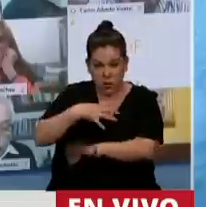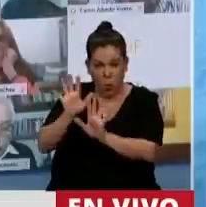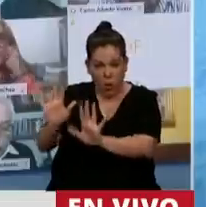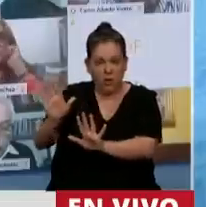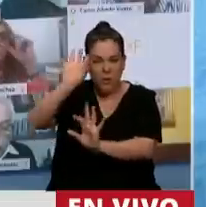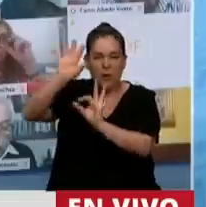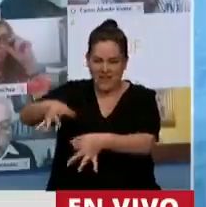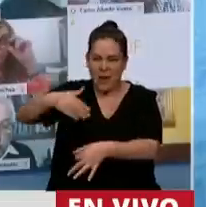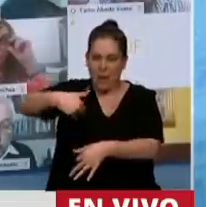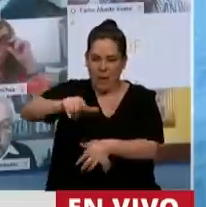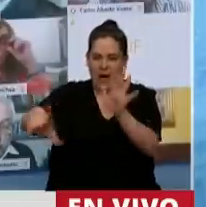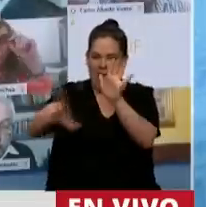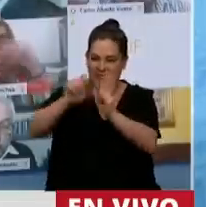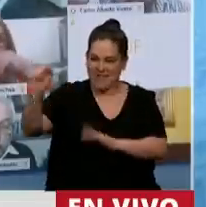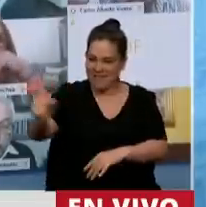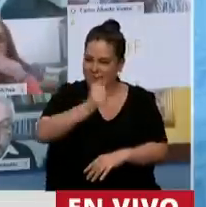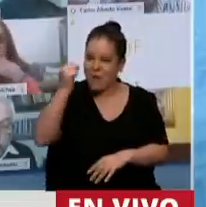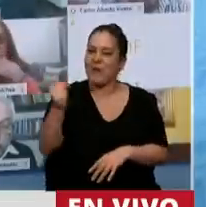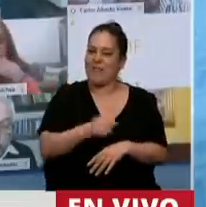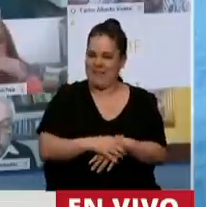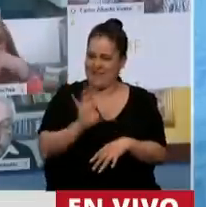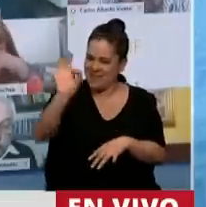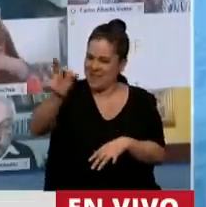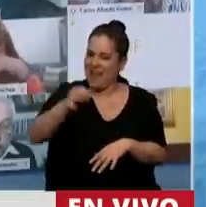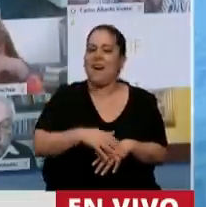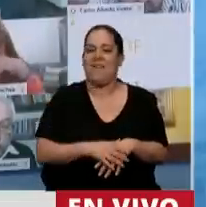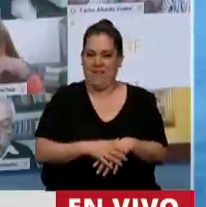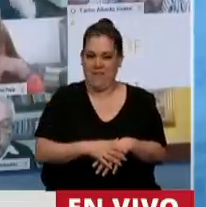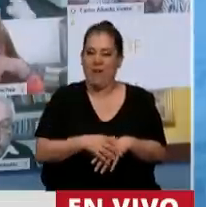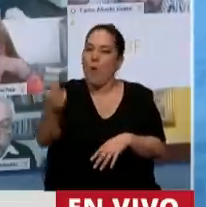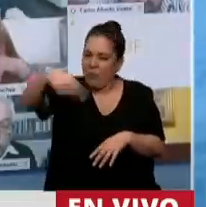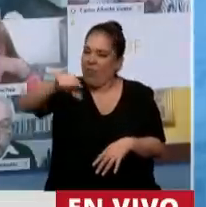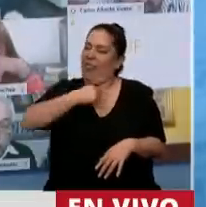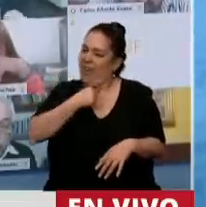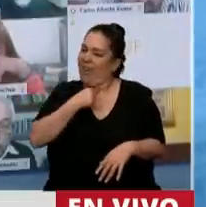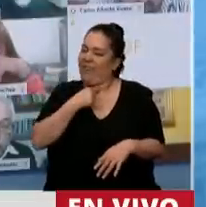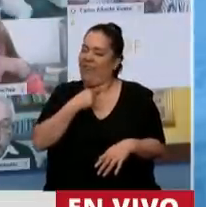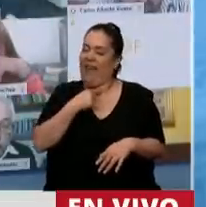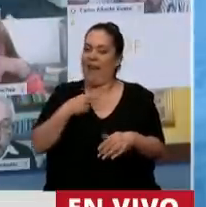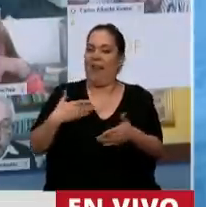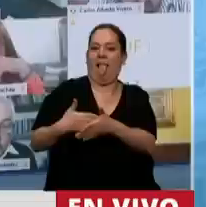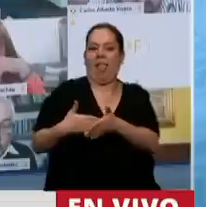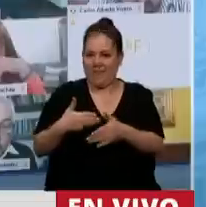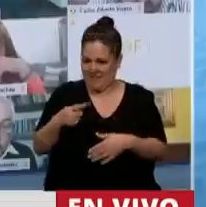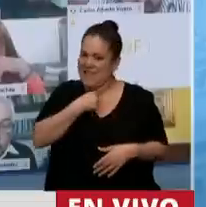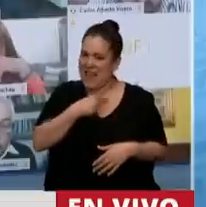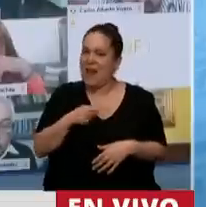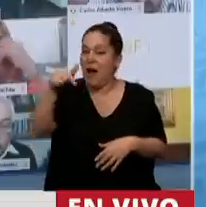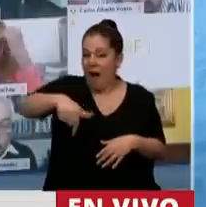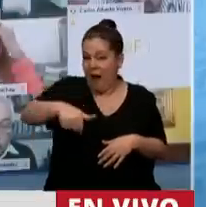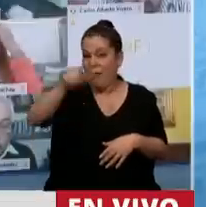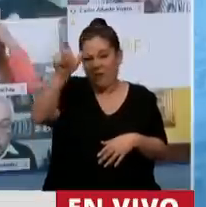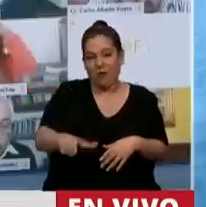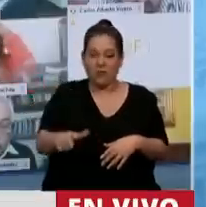trascendentes. Le quieren evitar a quien ahora está disfrutando en